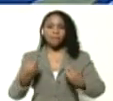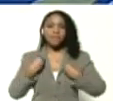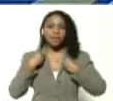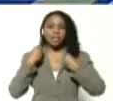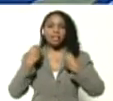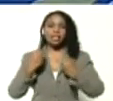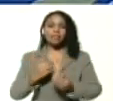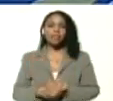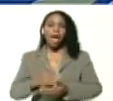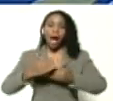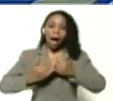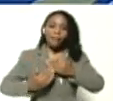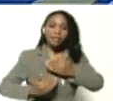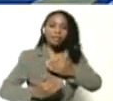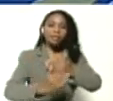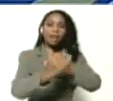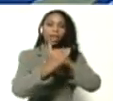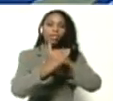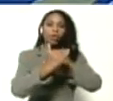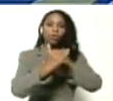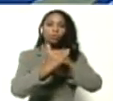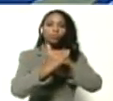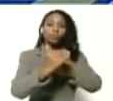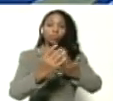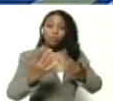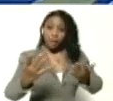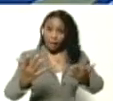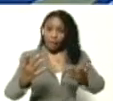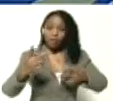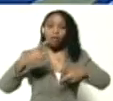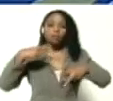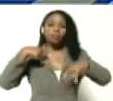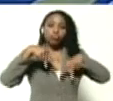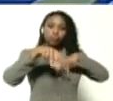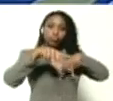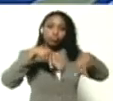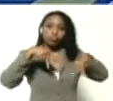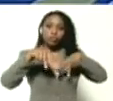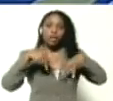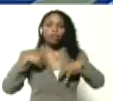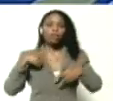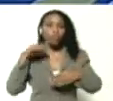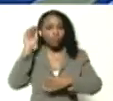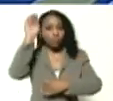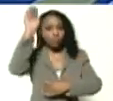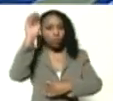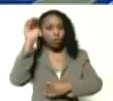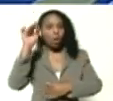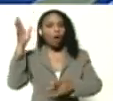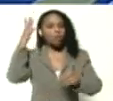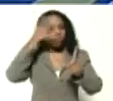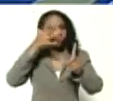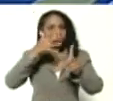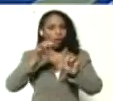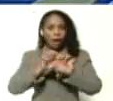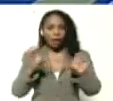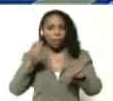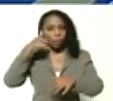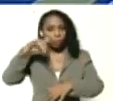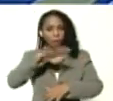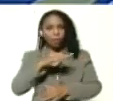avanzando y transitando su destino educar al pueblo adelante